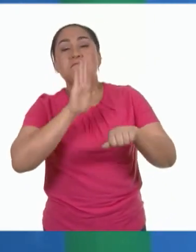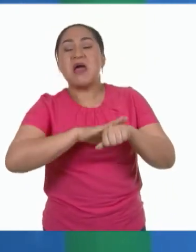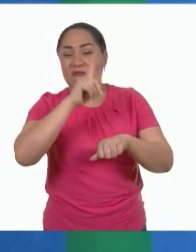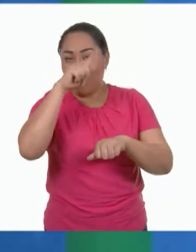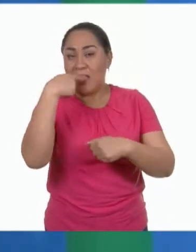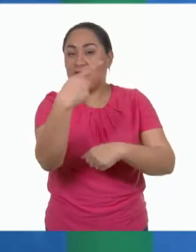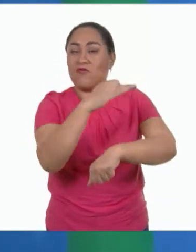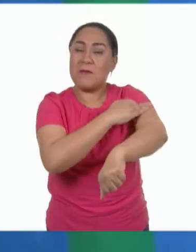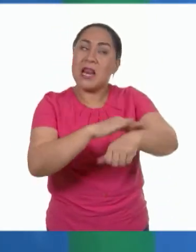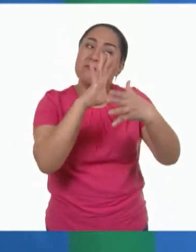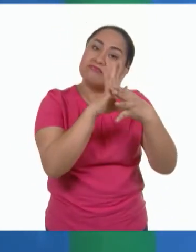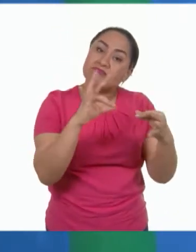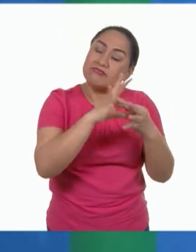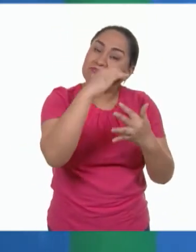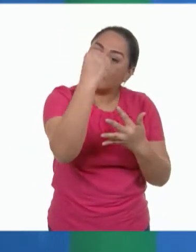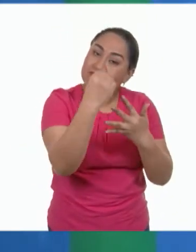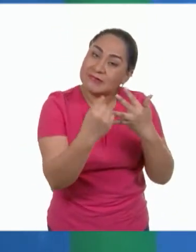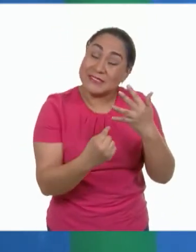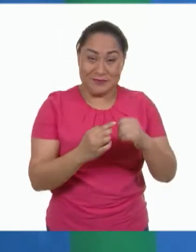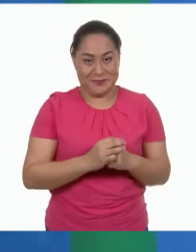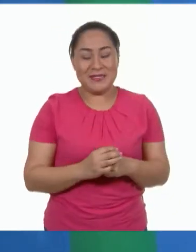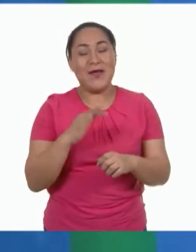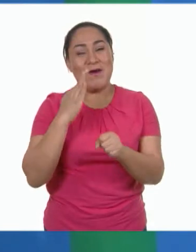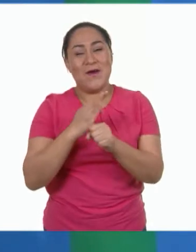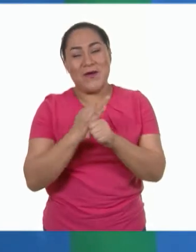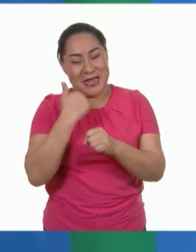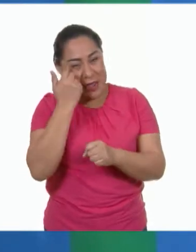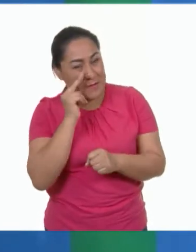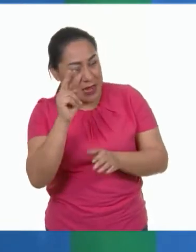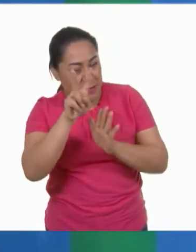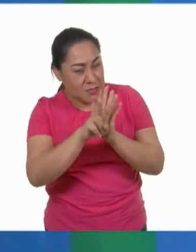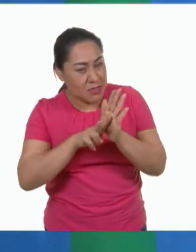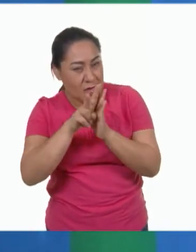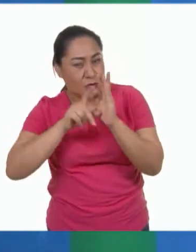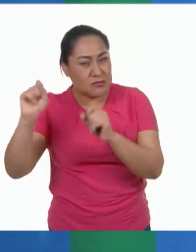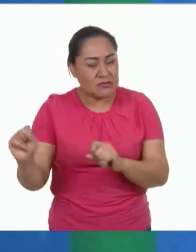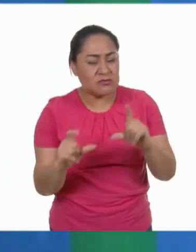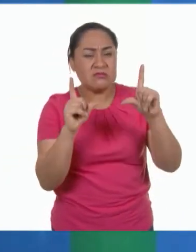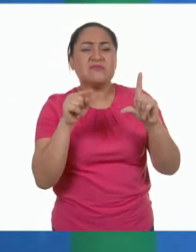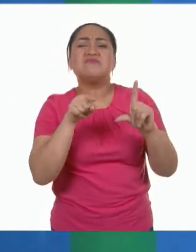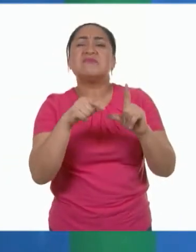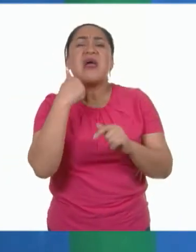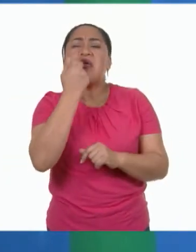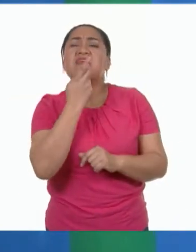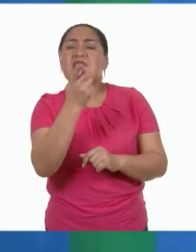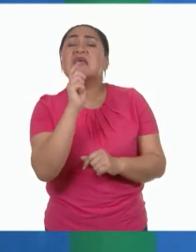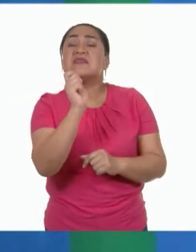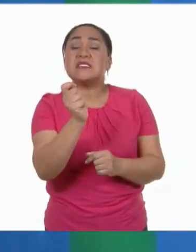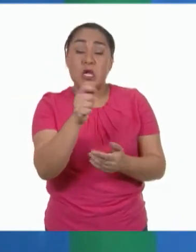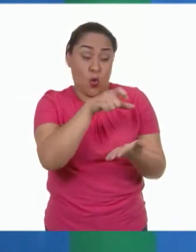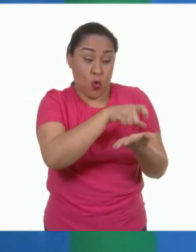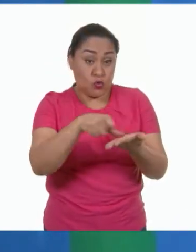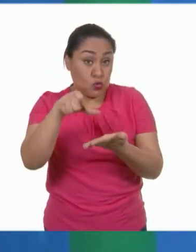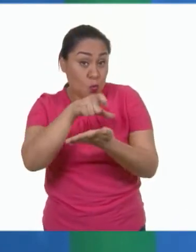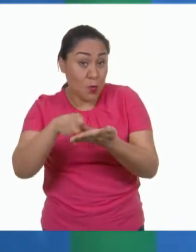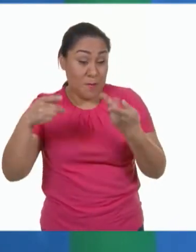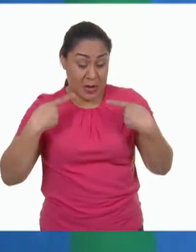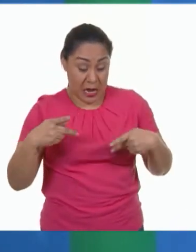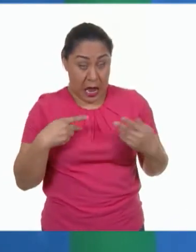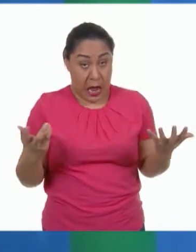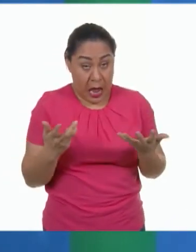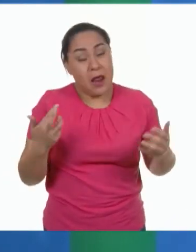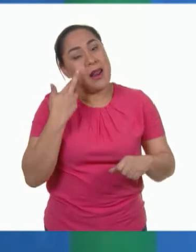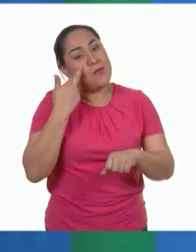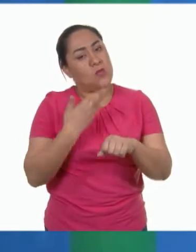para continuar, vamos a ver un video en el que conoceremos más sobre qué es un consumidor responsable y cómo llegar a serlo. Pero